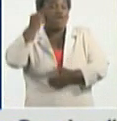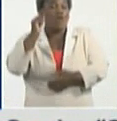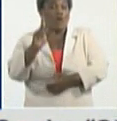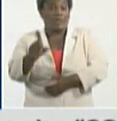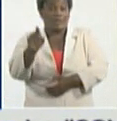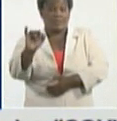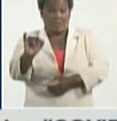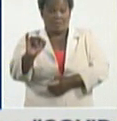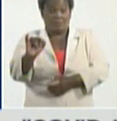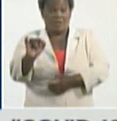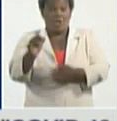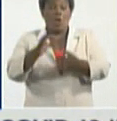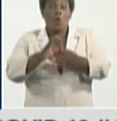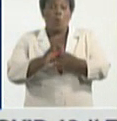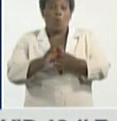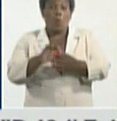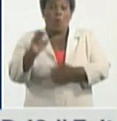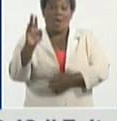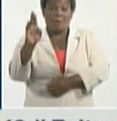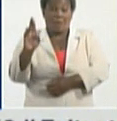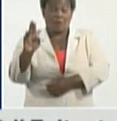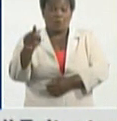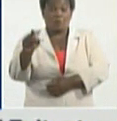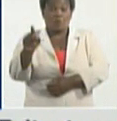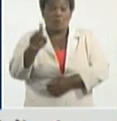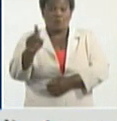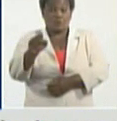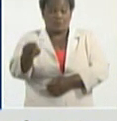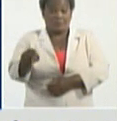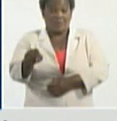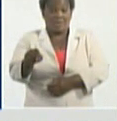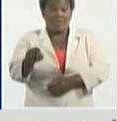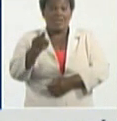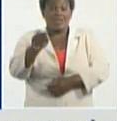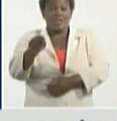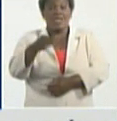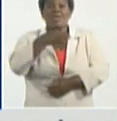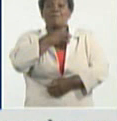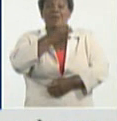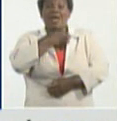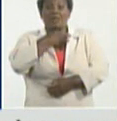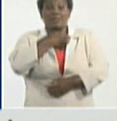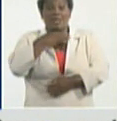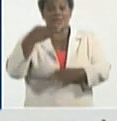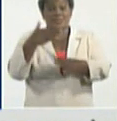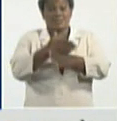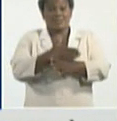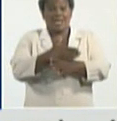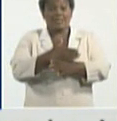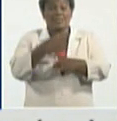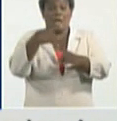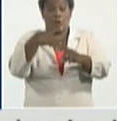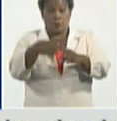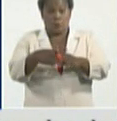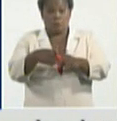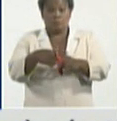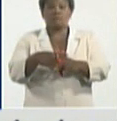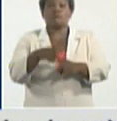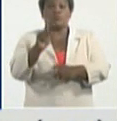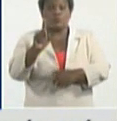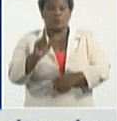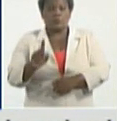Guaymar 11, y de Esmeralda, Jimaguayú, y Santa Cruz del Sur también, se diagnostican casos.